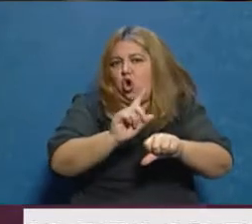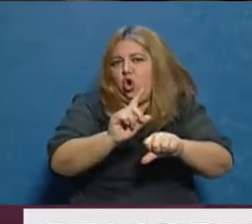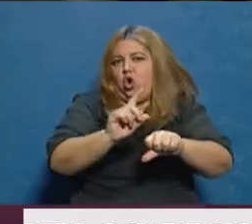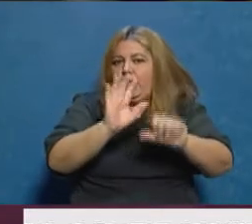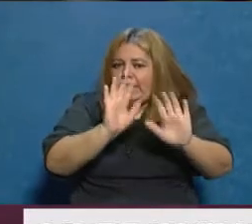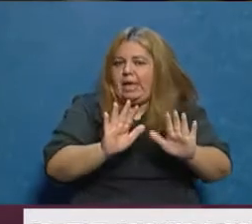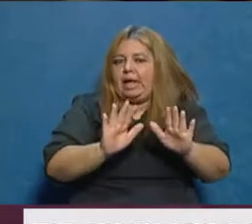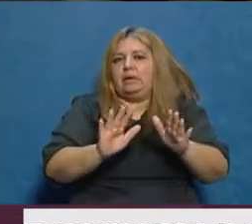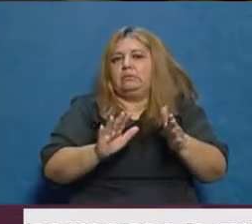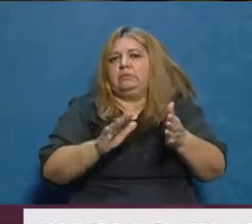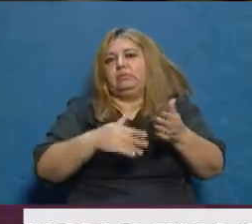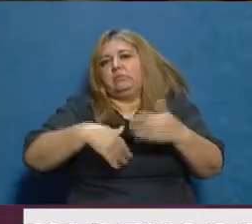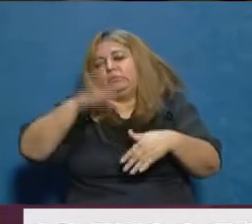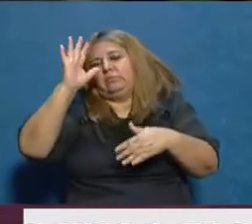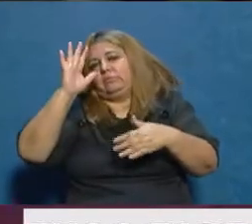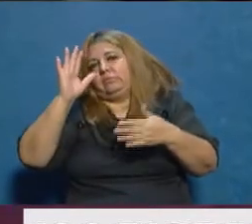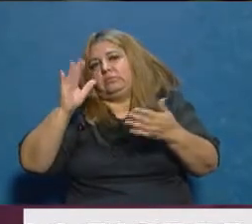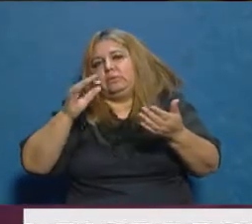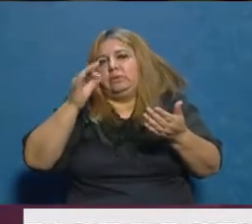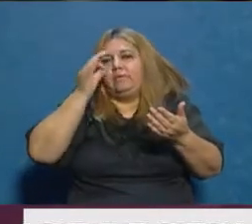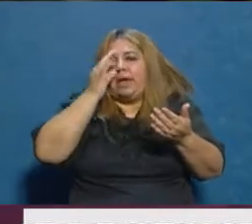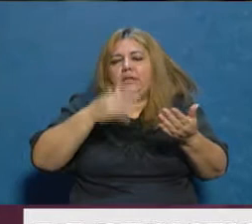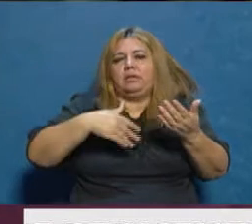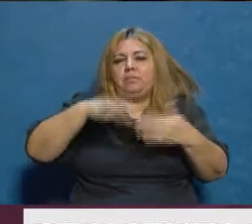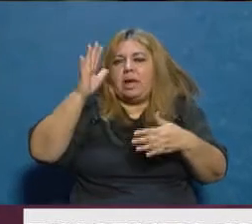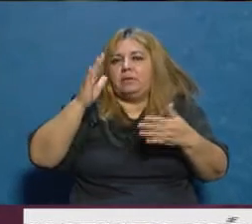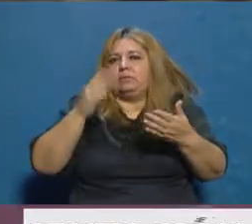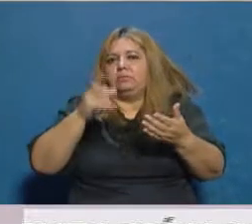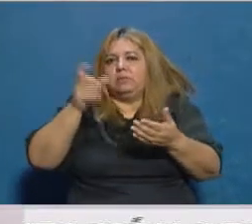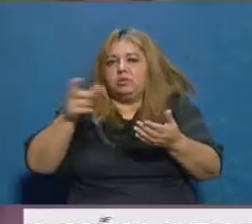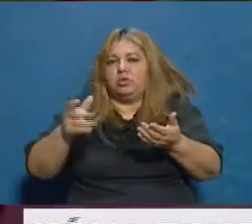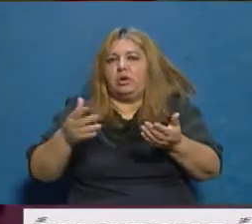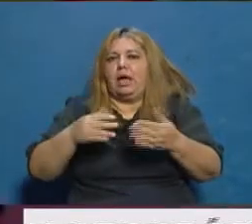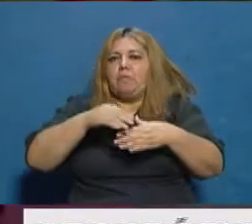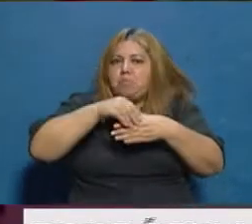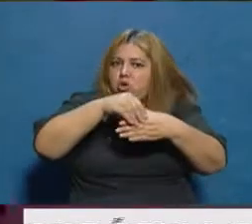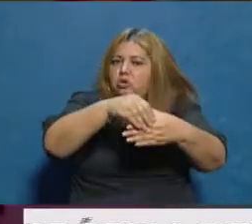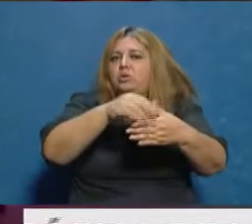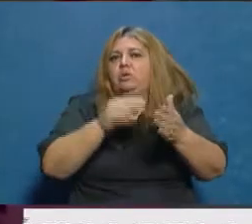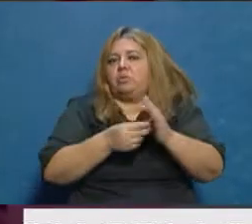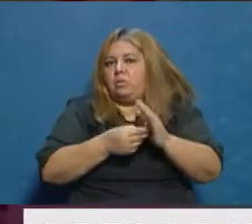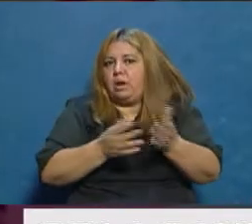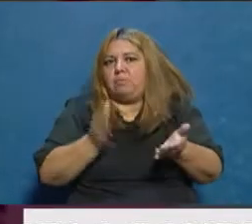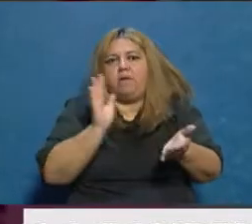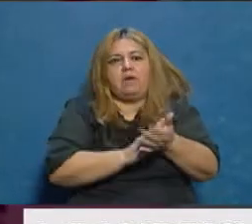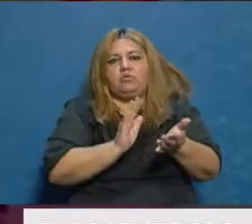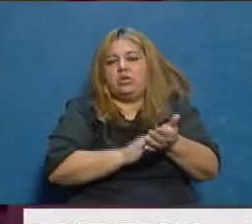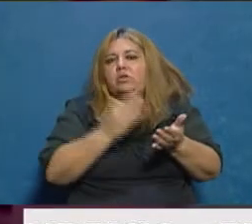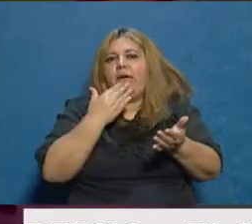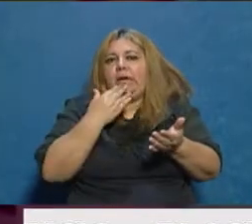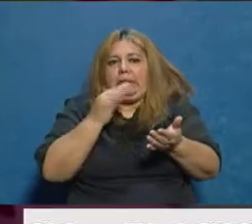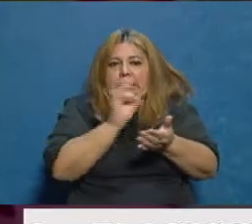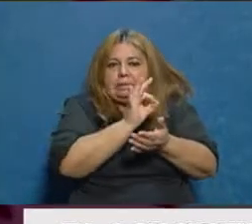y más empleados, esos son muy perjudicados, como también el monotributista. Facturación cero durante el mes de abril,